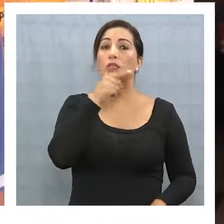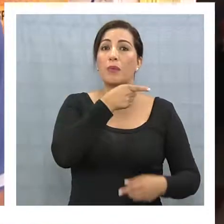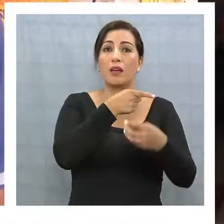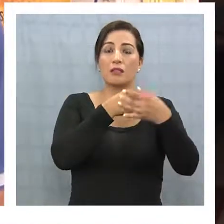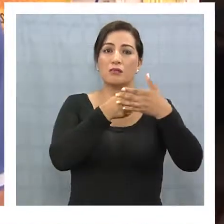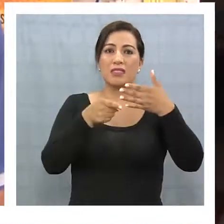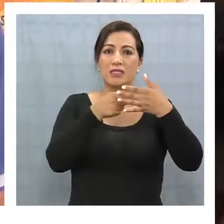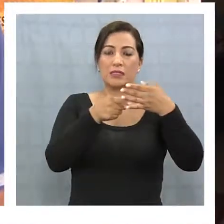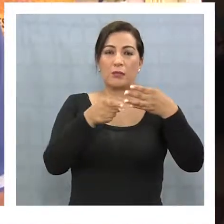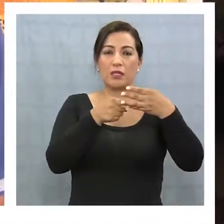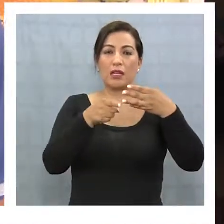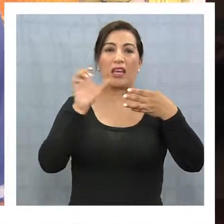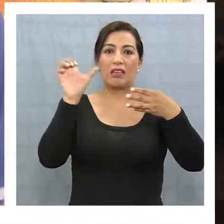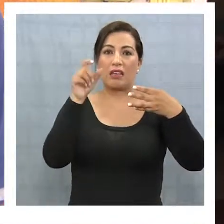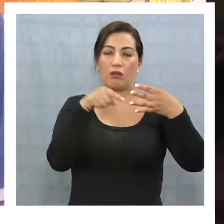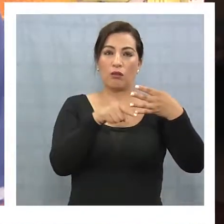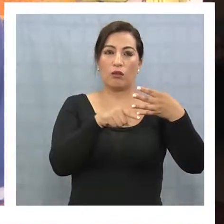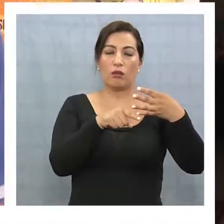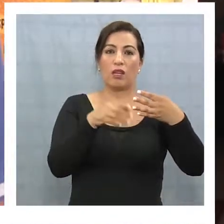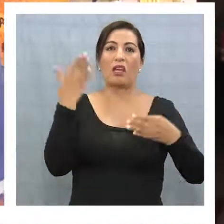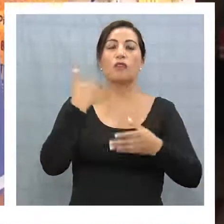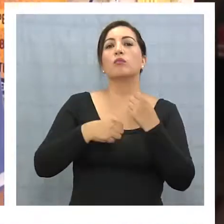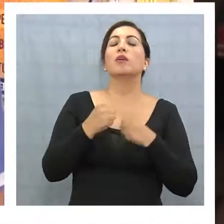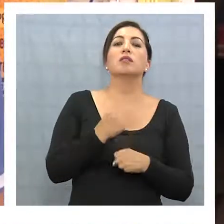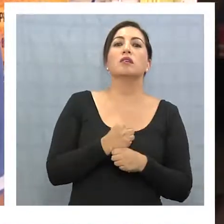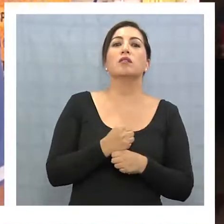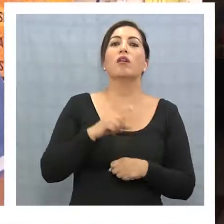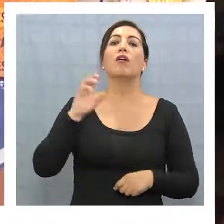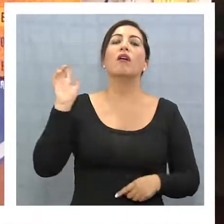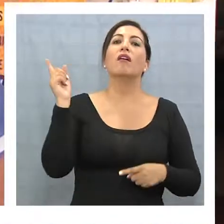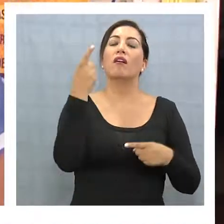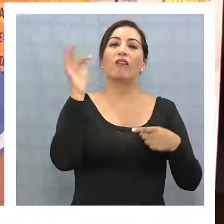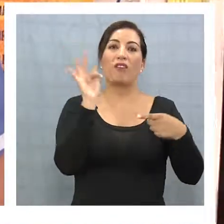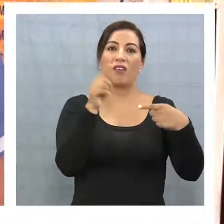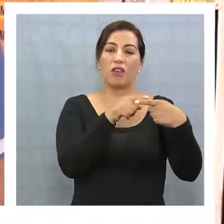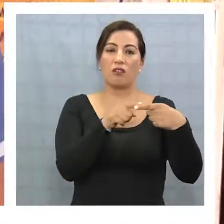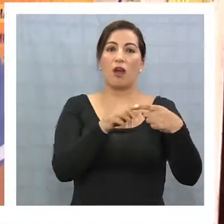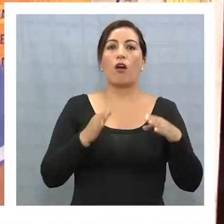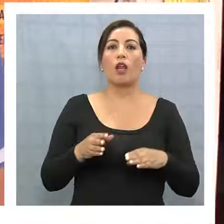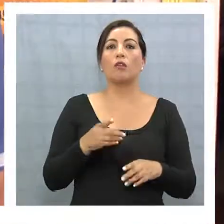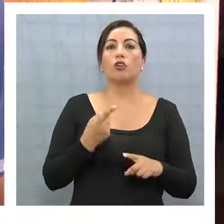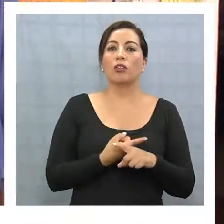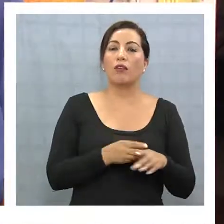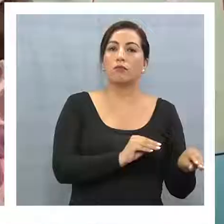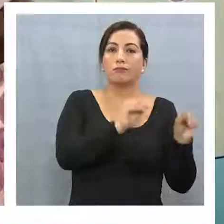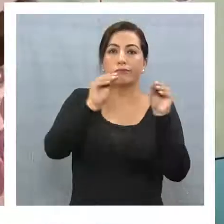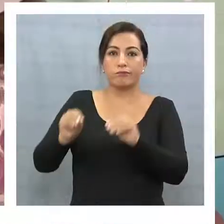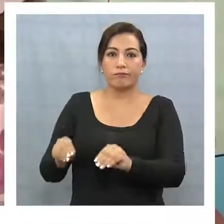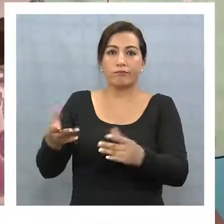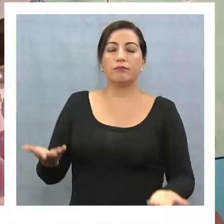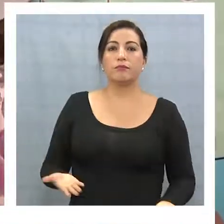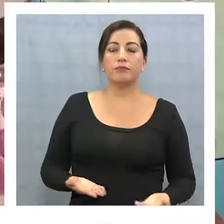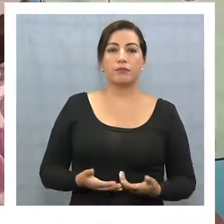siempre fue la última semana de enero, ahora el año pasado lo corrieron para el 1 de febrero y ahora de nuevo. Por lo tanto no